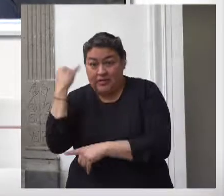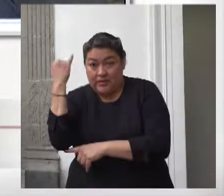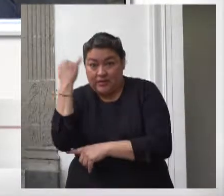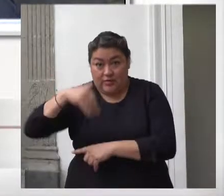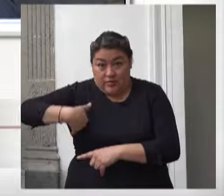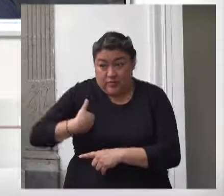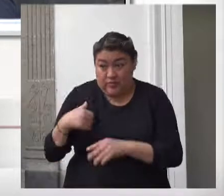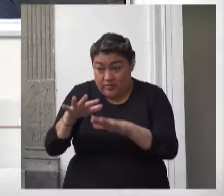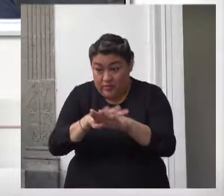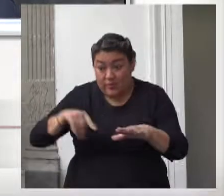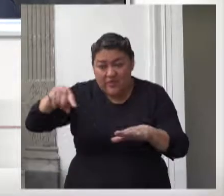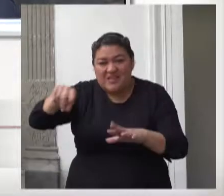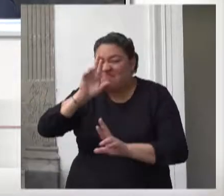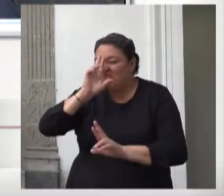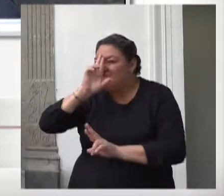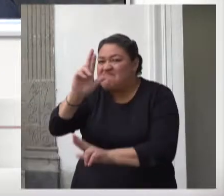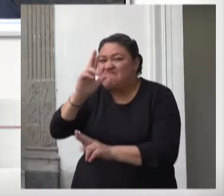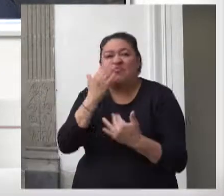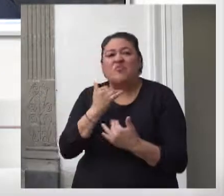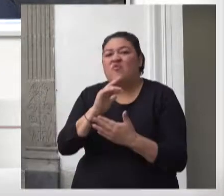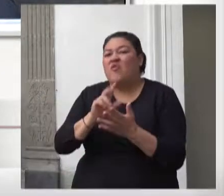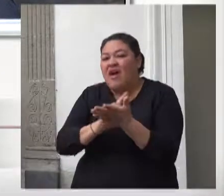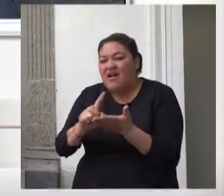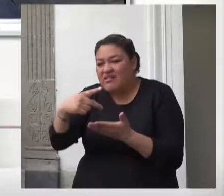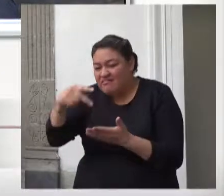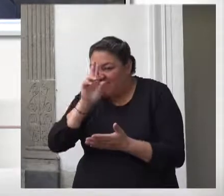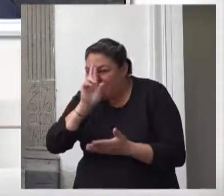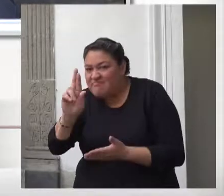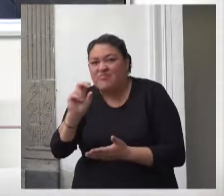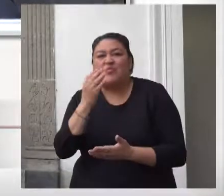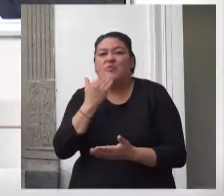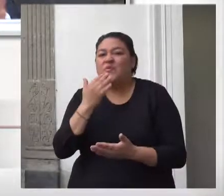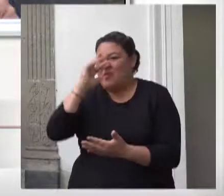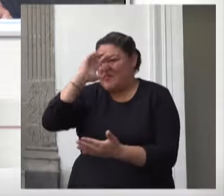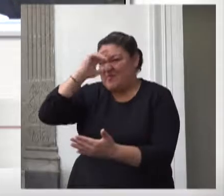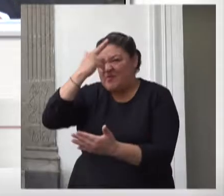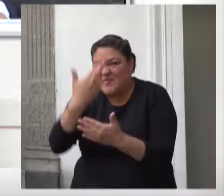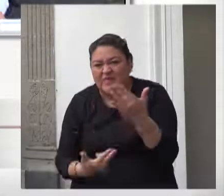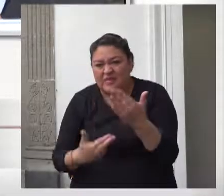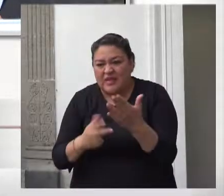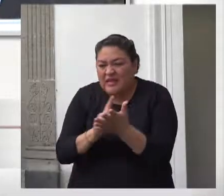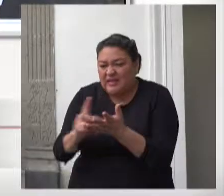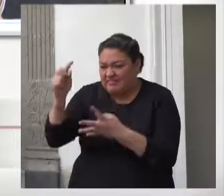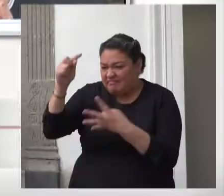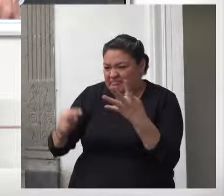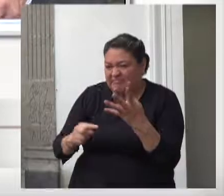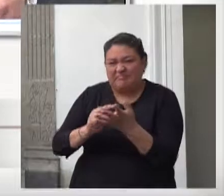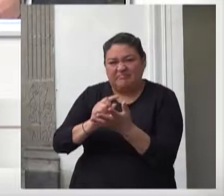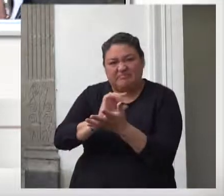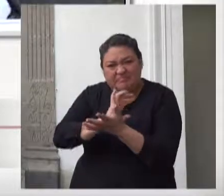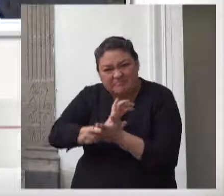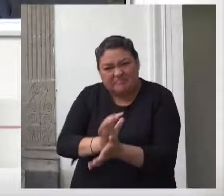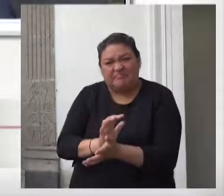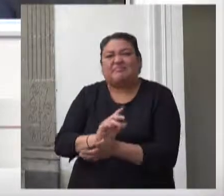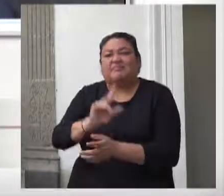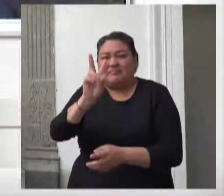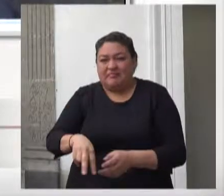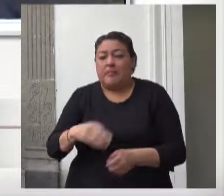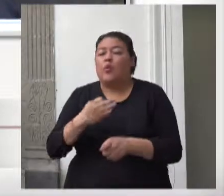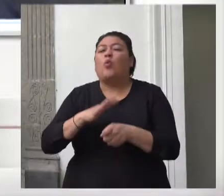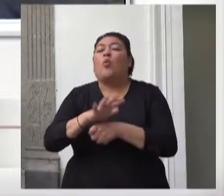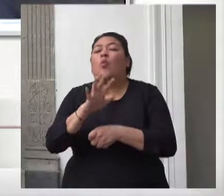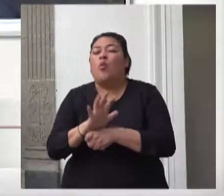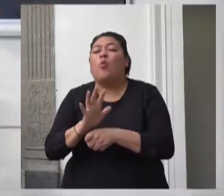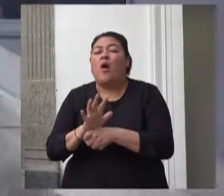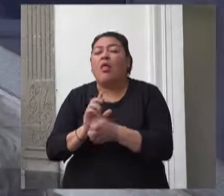de estancias infantiles que derivaron en la violación a diversos derechos humanos a los que me referiré